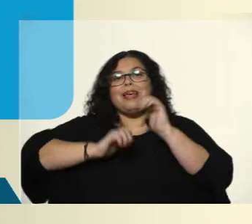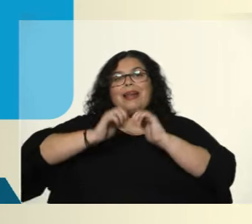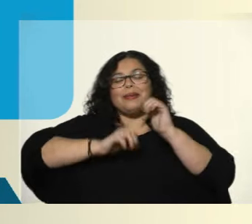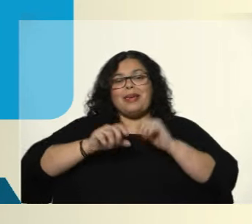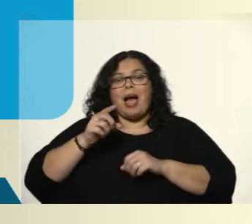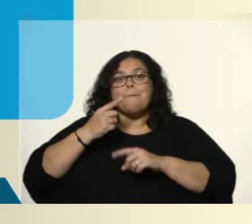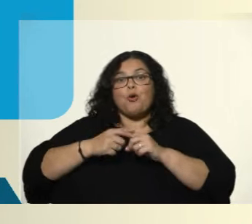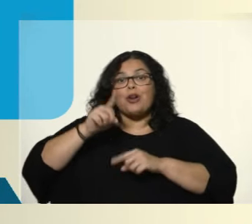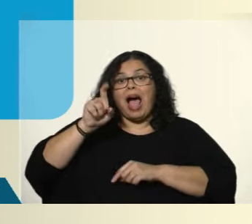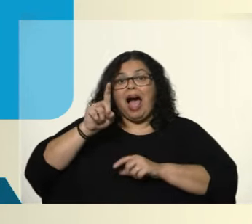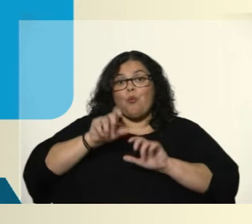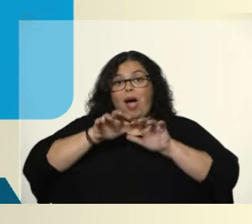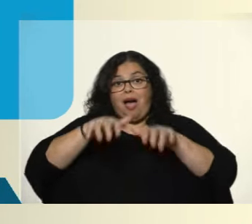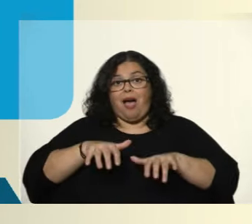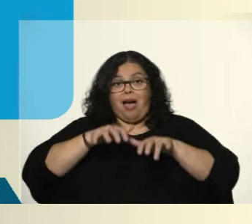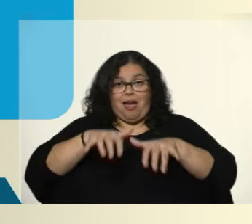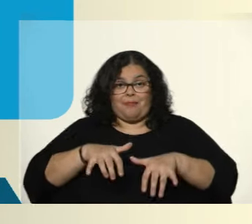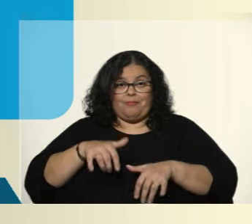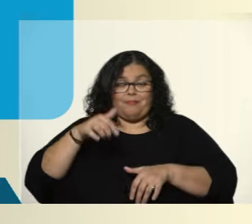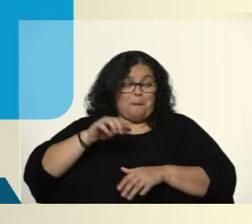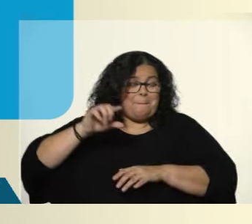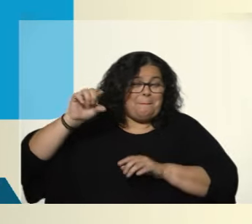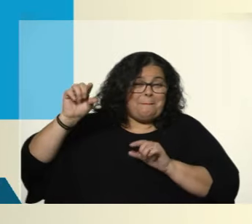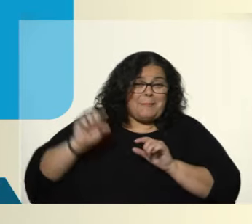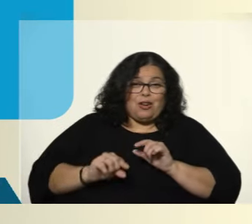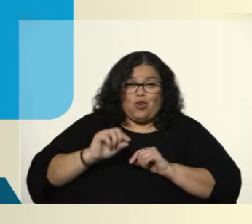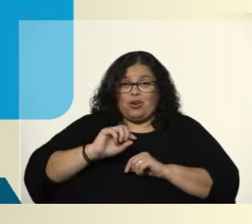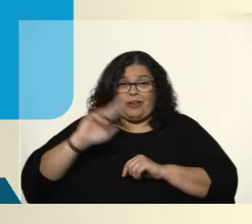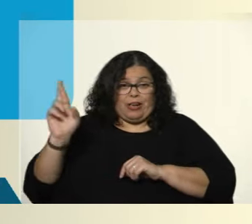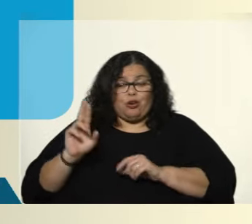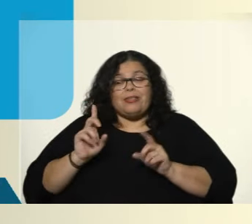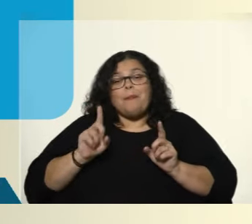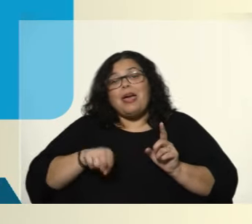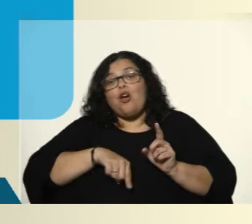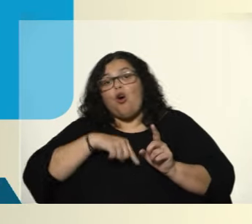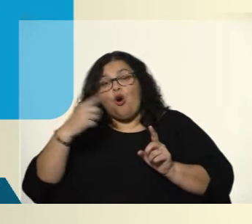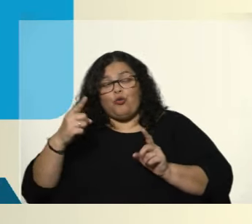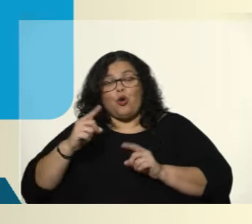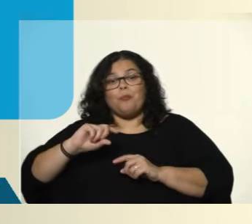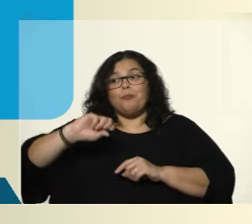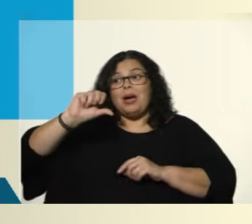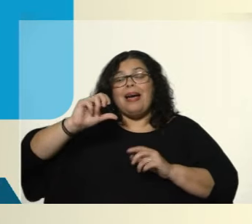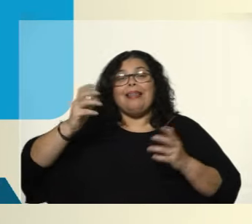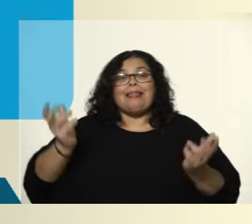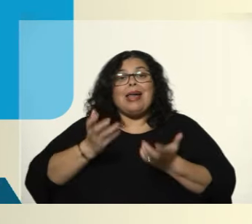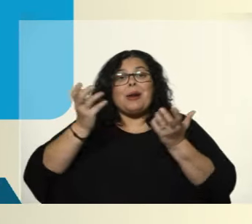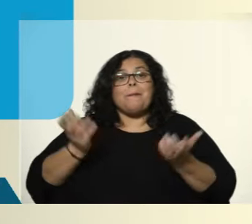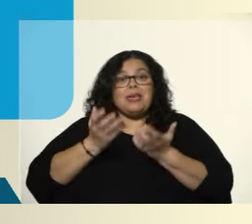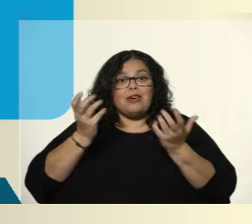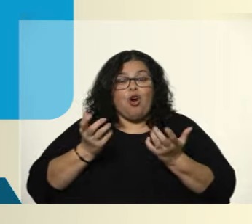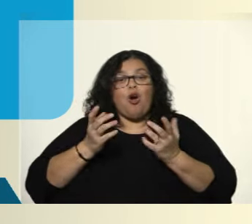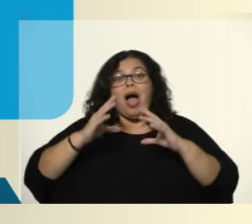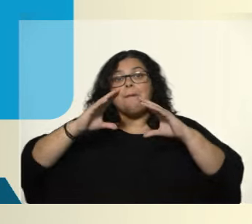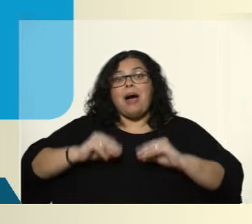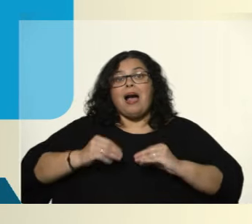La detención de la refinería desde el mes de septiembre en adelante. La fuente térmica se vio impactada por la paralización por mantenimiento.